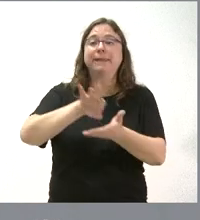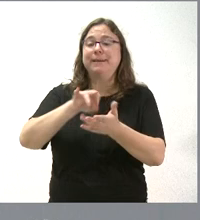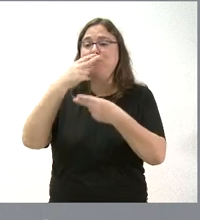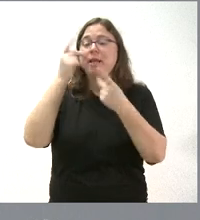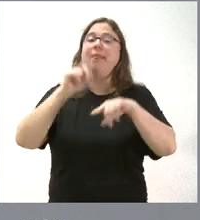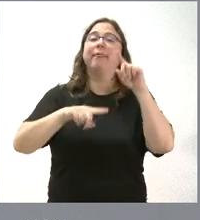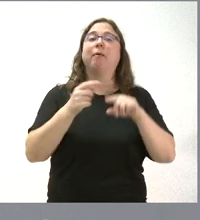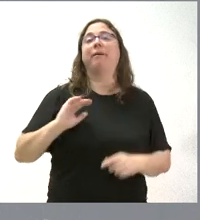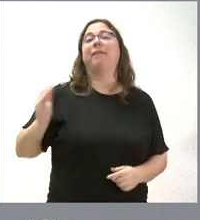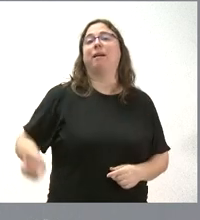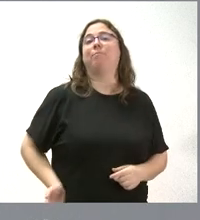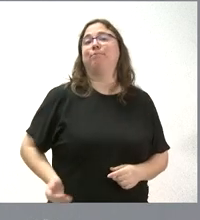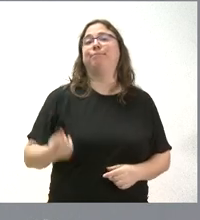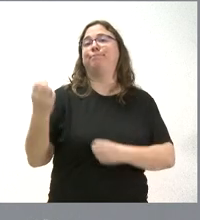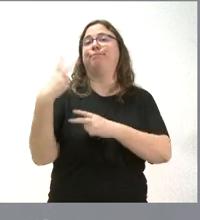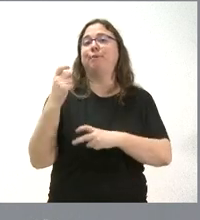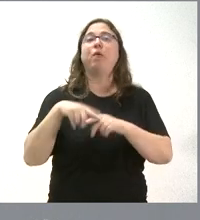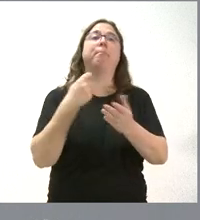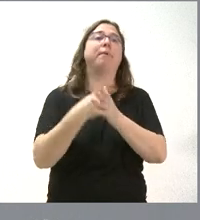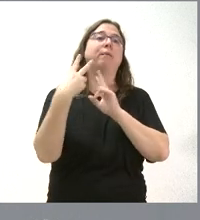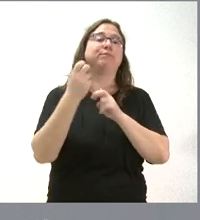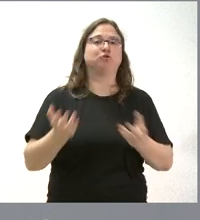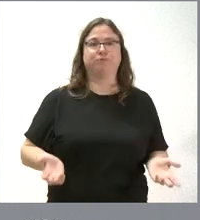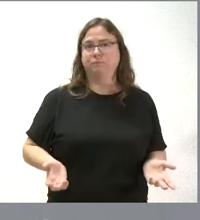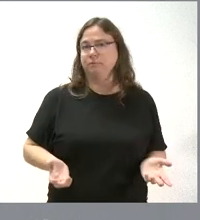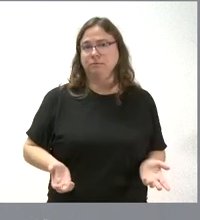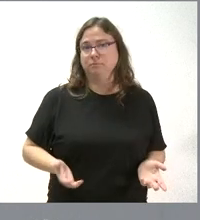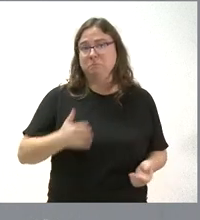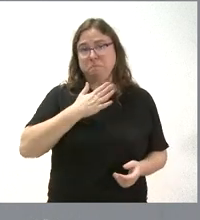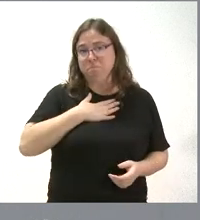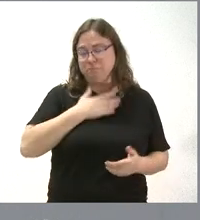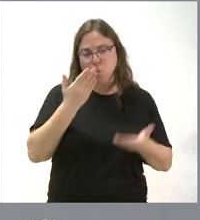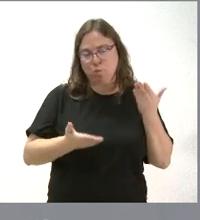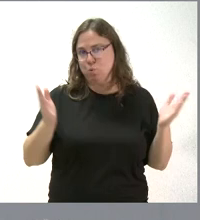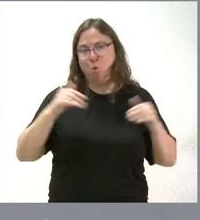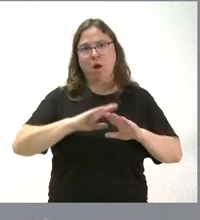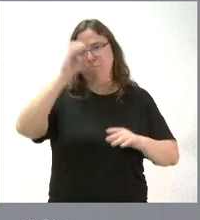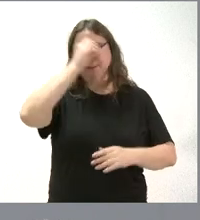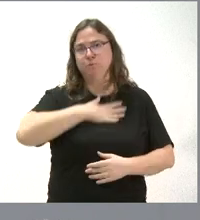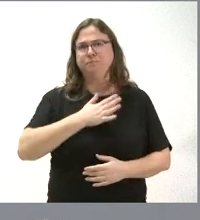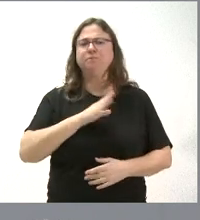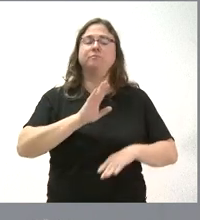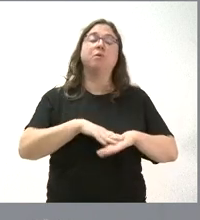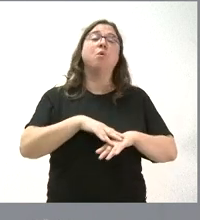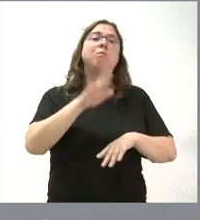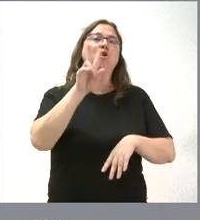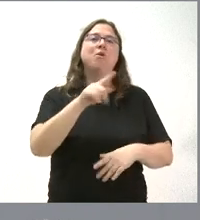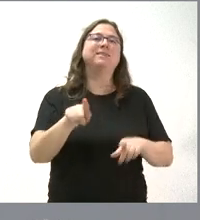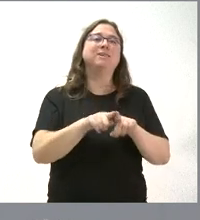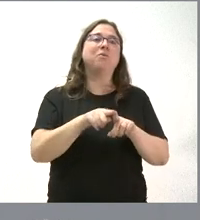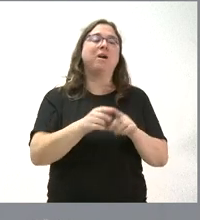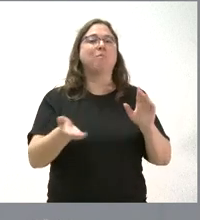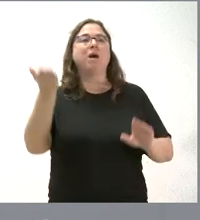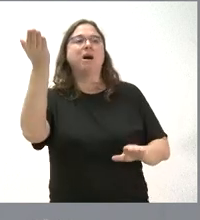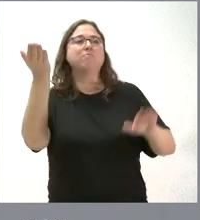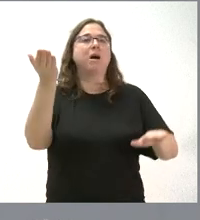función de su nivel de renta o en función de lo que pagan en impuestos. Esto a nosotros nos parece profundamente injusto porque aquí no se trata de que uno reciba más